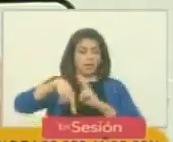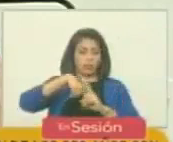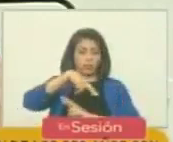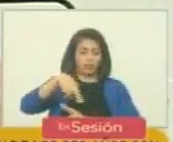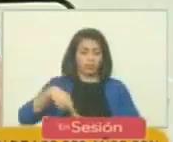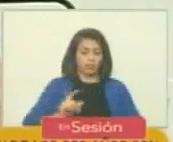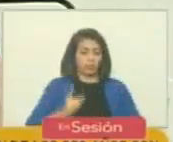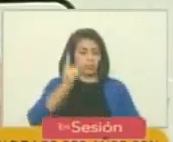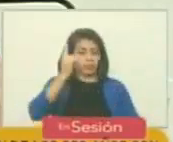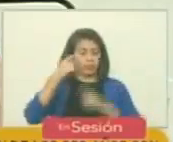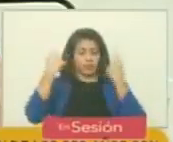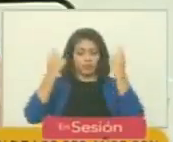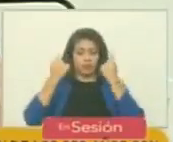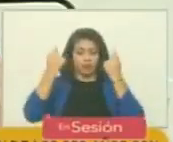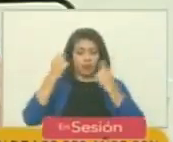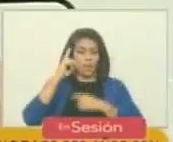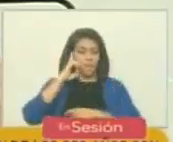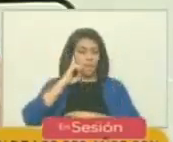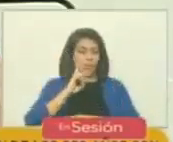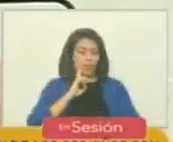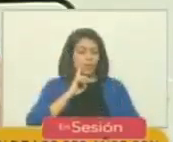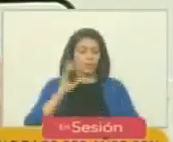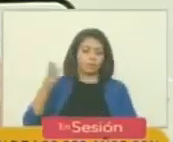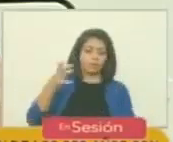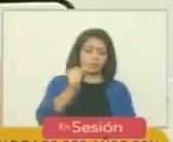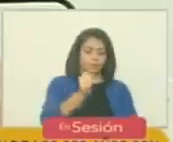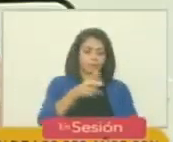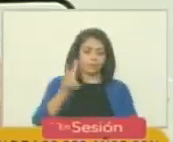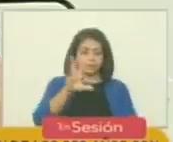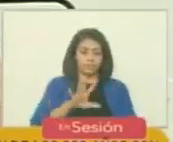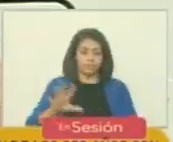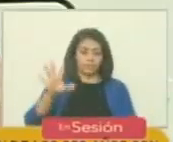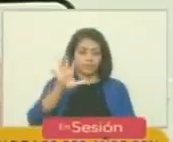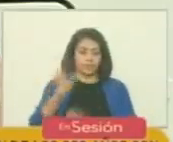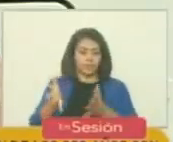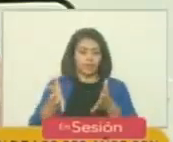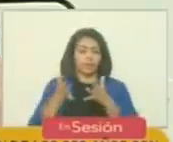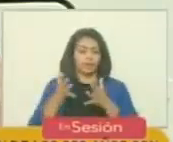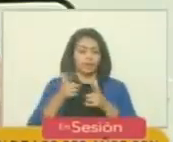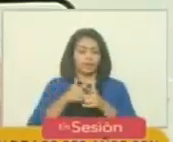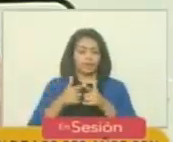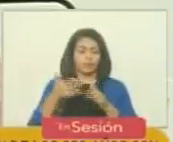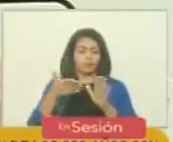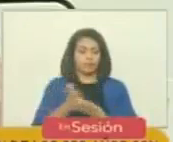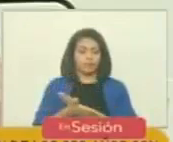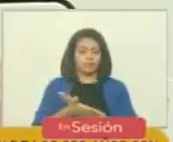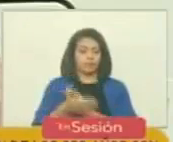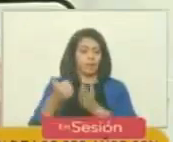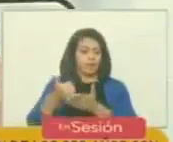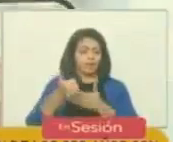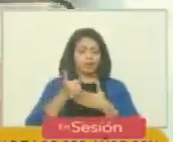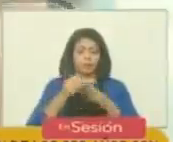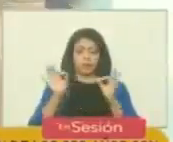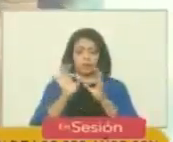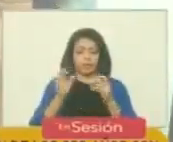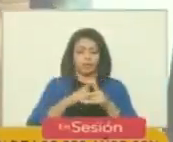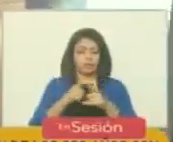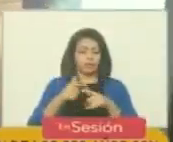La primera campaña de Bolívar para reconquistar Venezuela la ganó prácticamente sin ayuda de nadie.